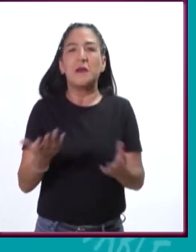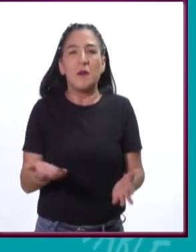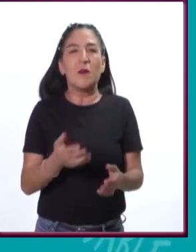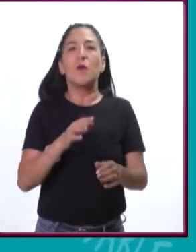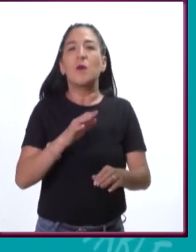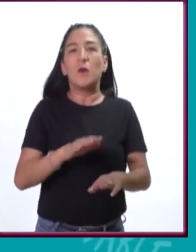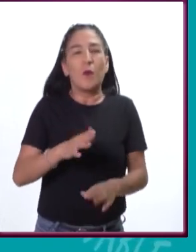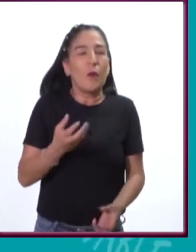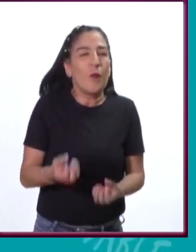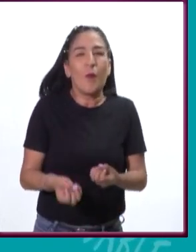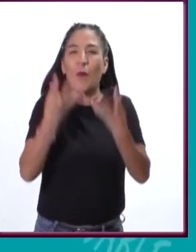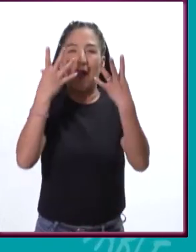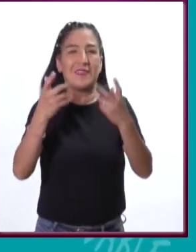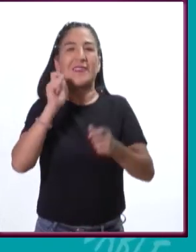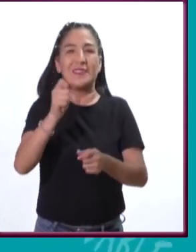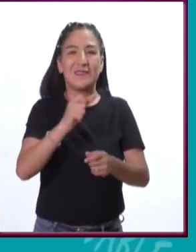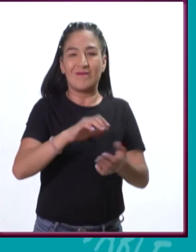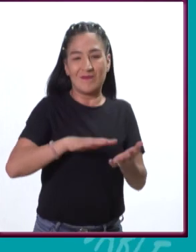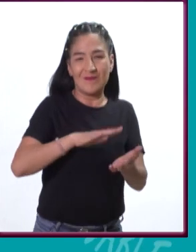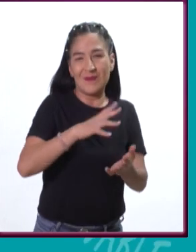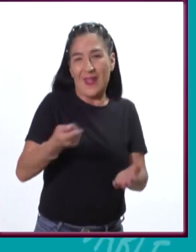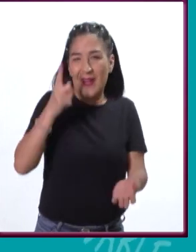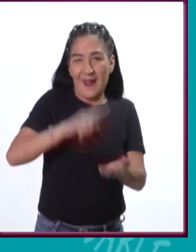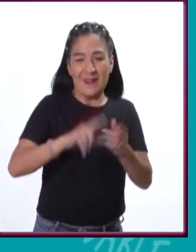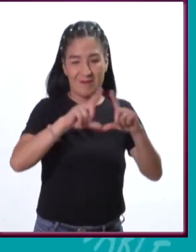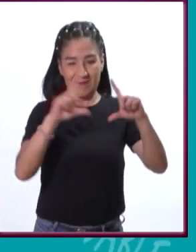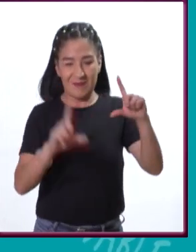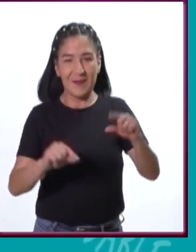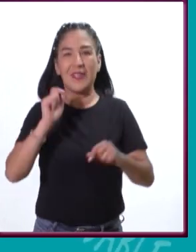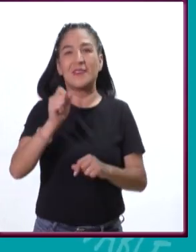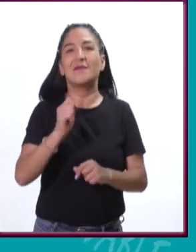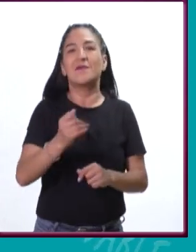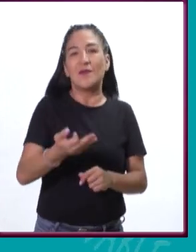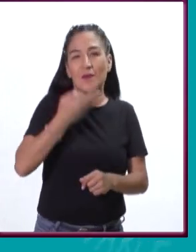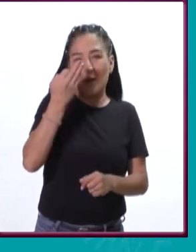árboles que me encantan y que me gustan.